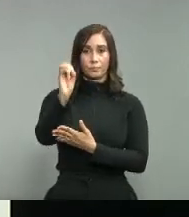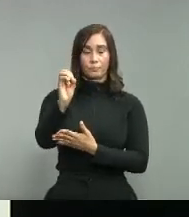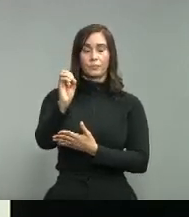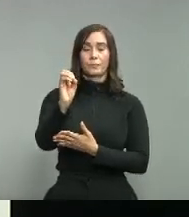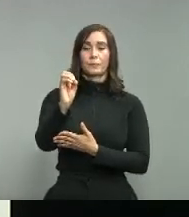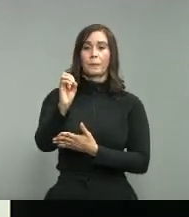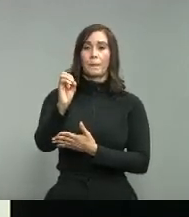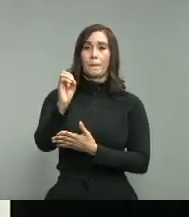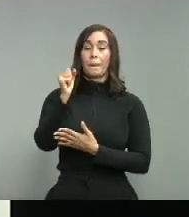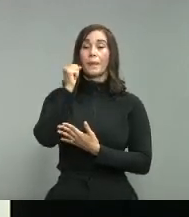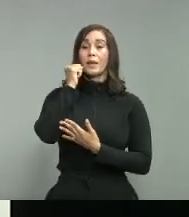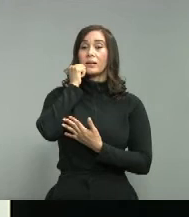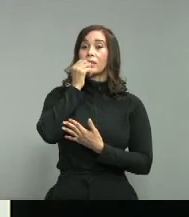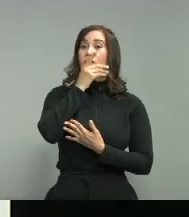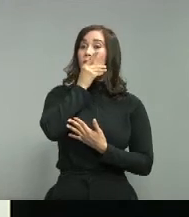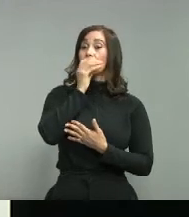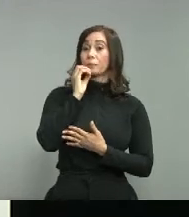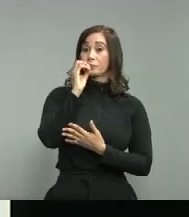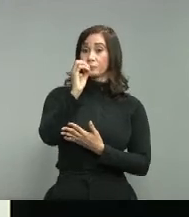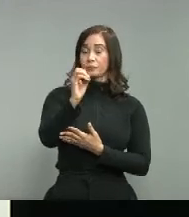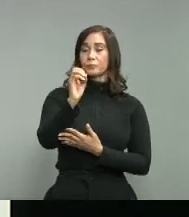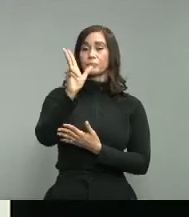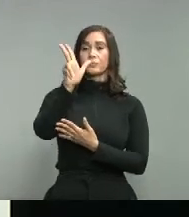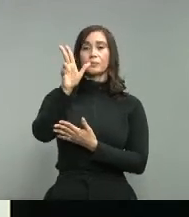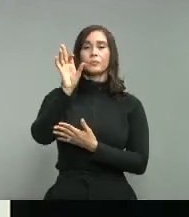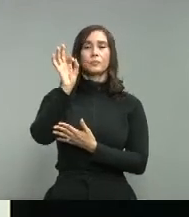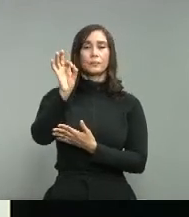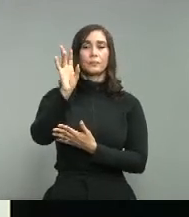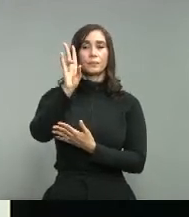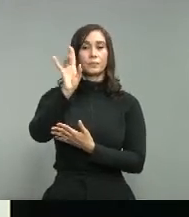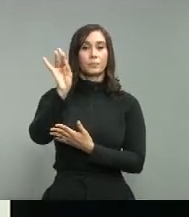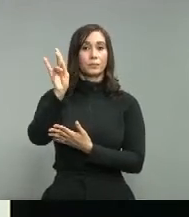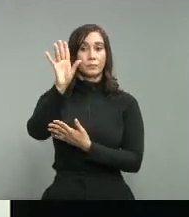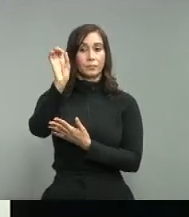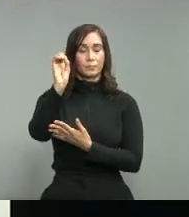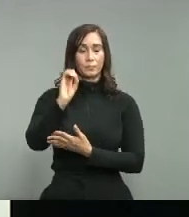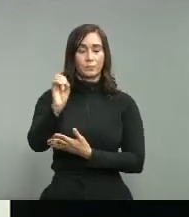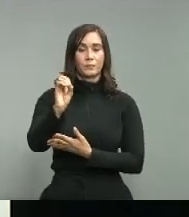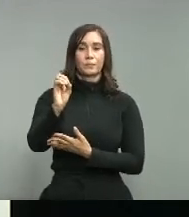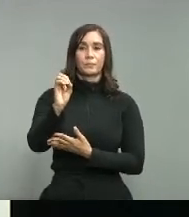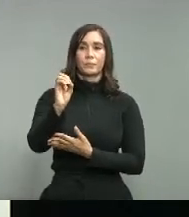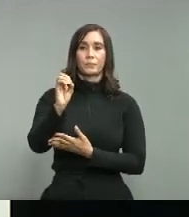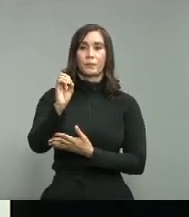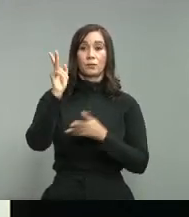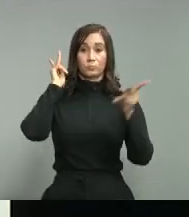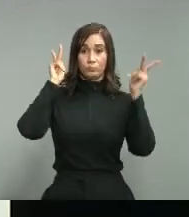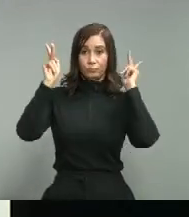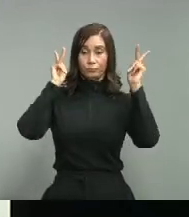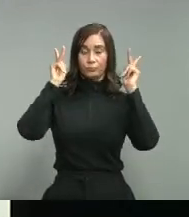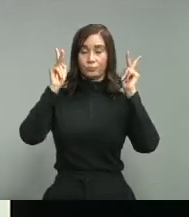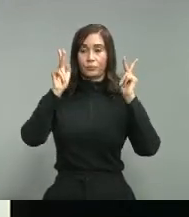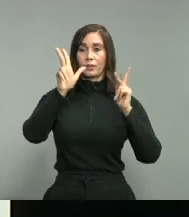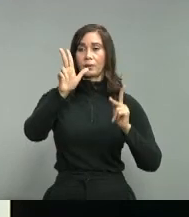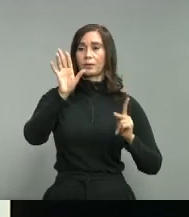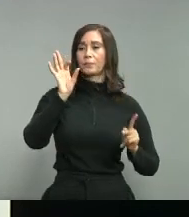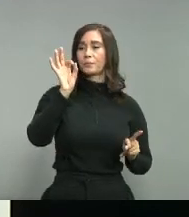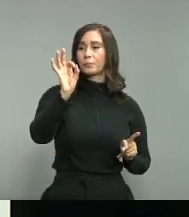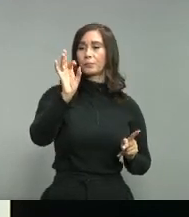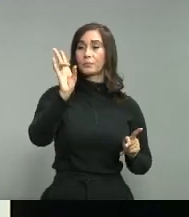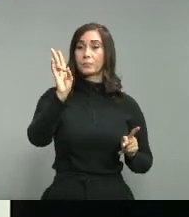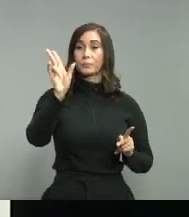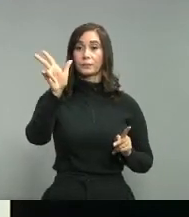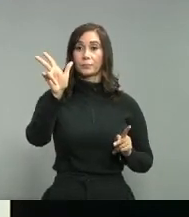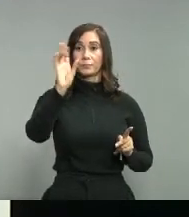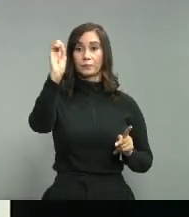santo domingo oeste 3 punto 73 por ciento puerto plata 3 punto 73